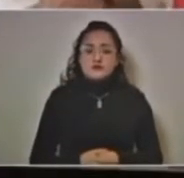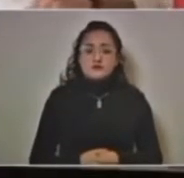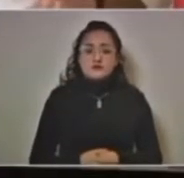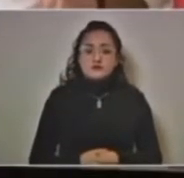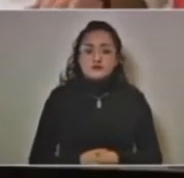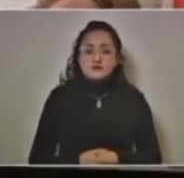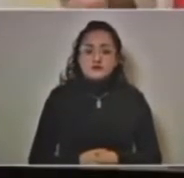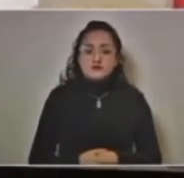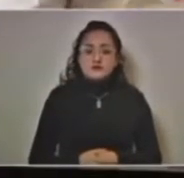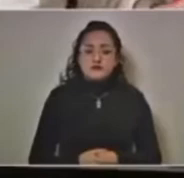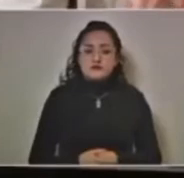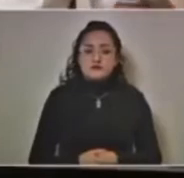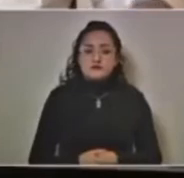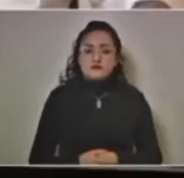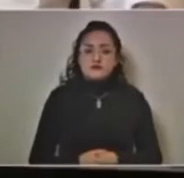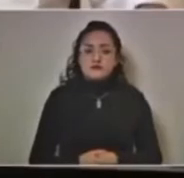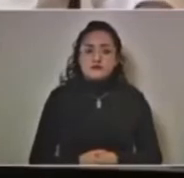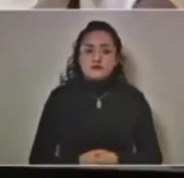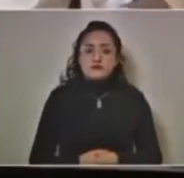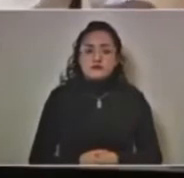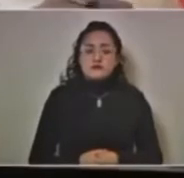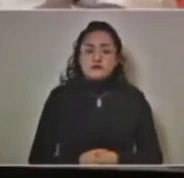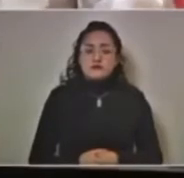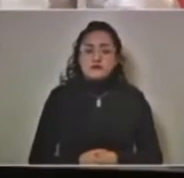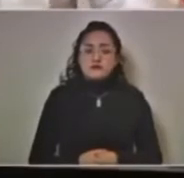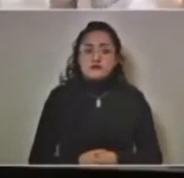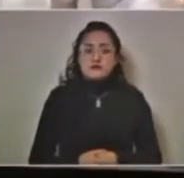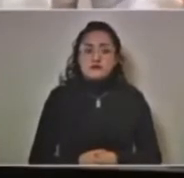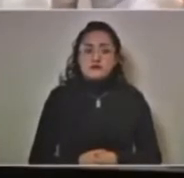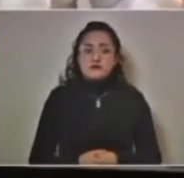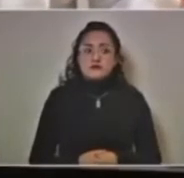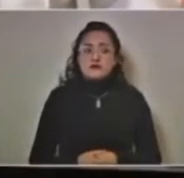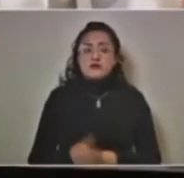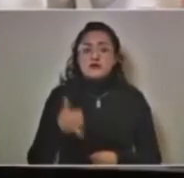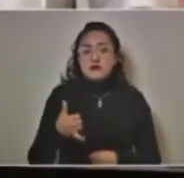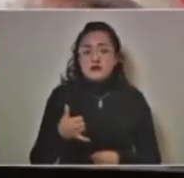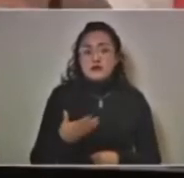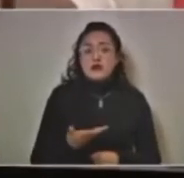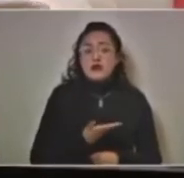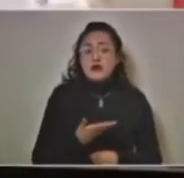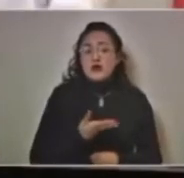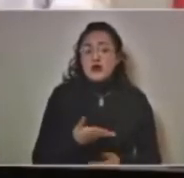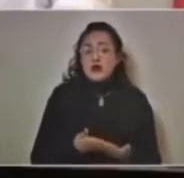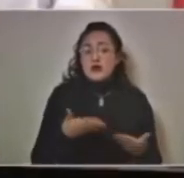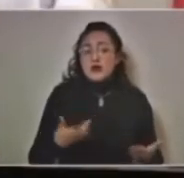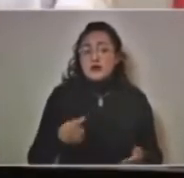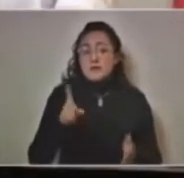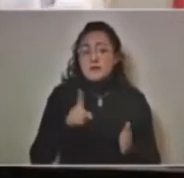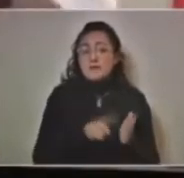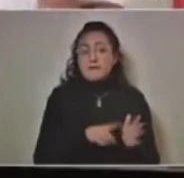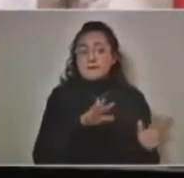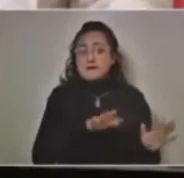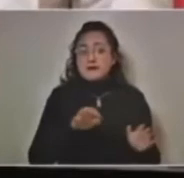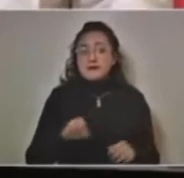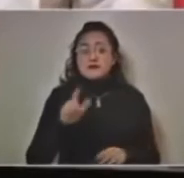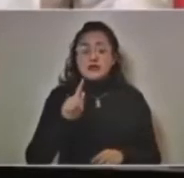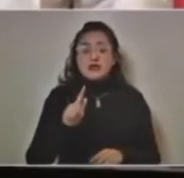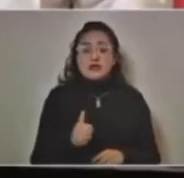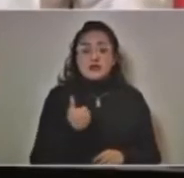que es Petlalcingo y tenemos mil quinientos setenta y seis